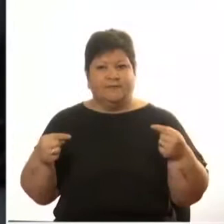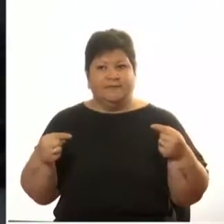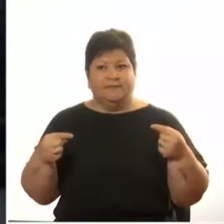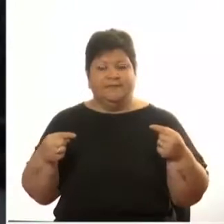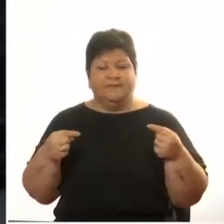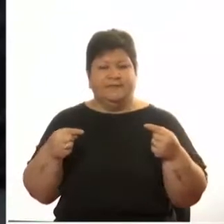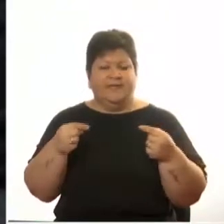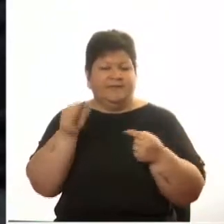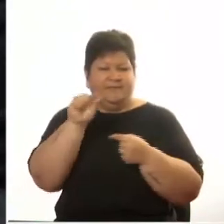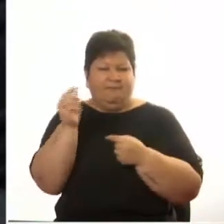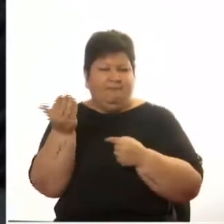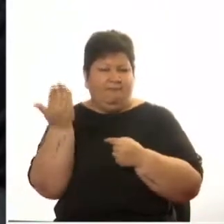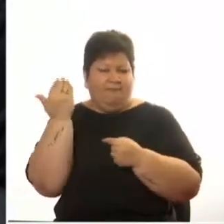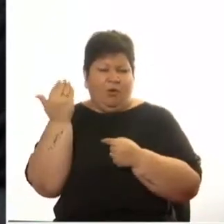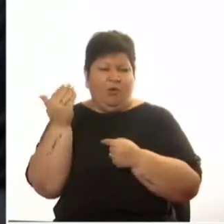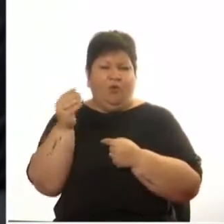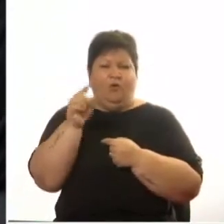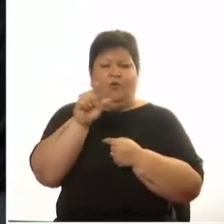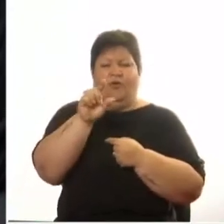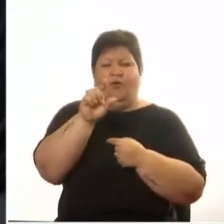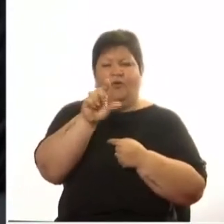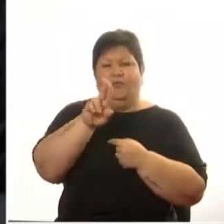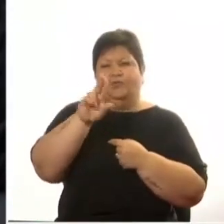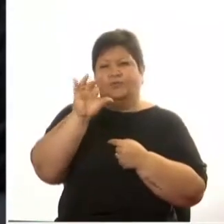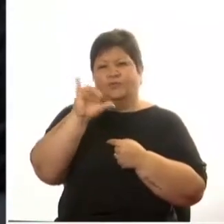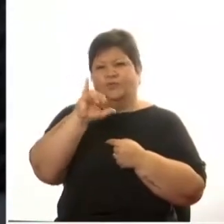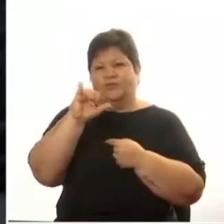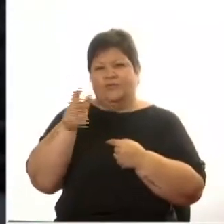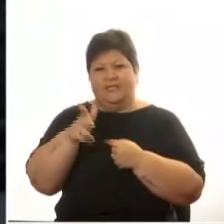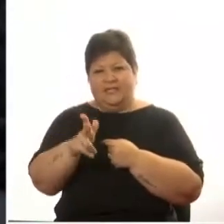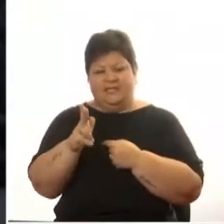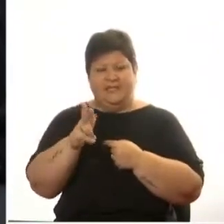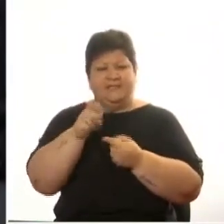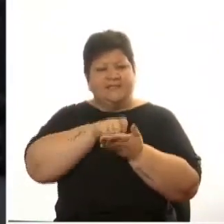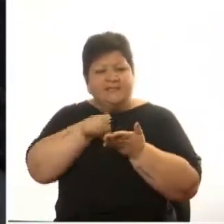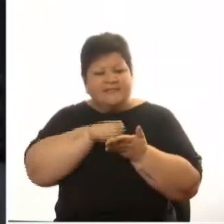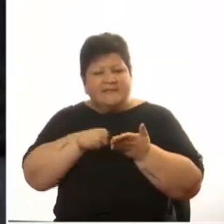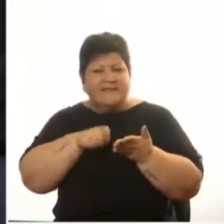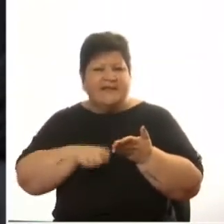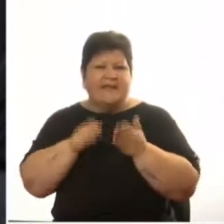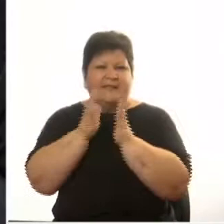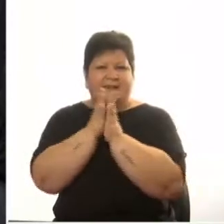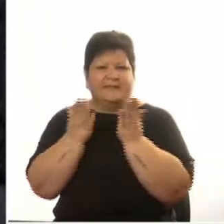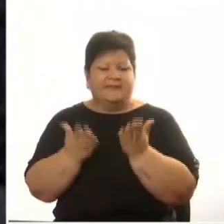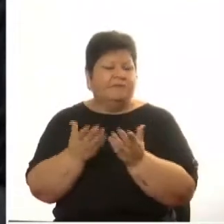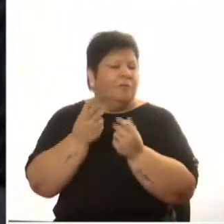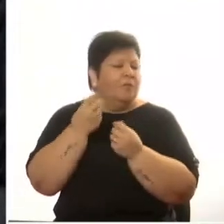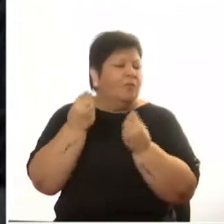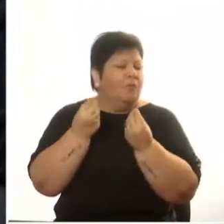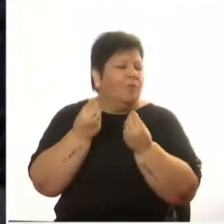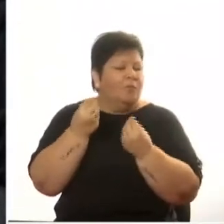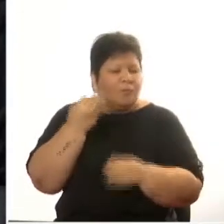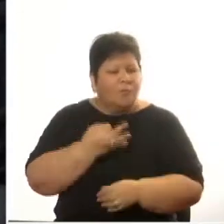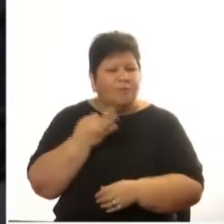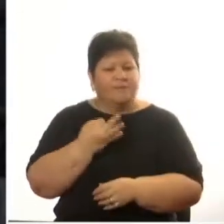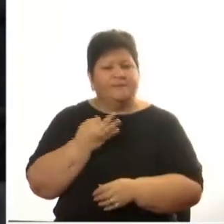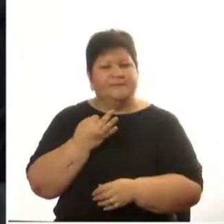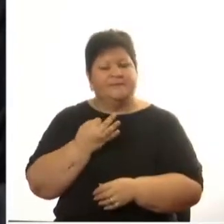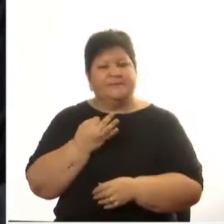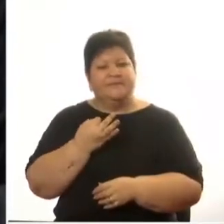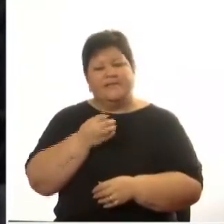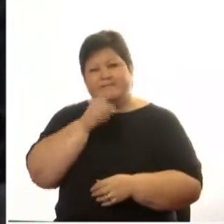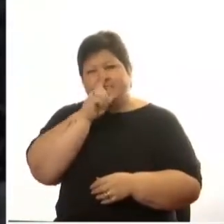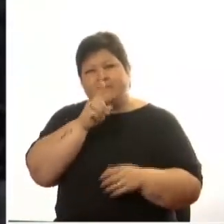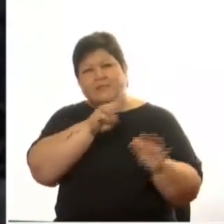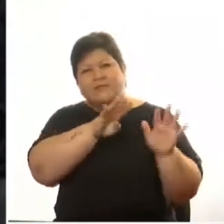Lusich sobre tres hombres y una batalla que lo relata muy bien ya lo apoyaba en 1920 en 1944